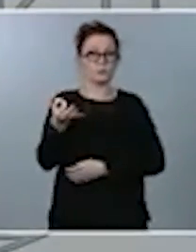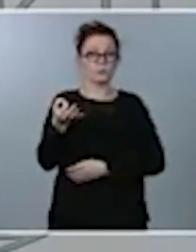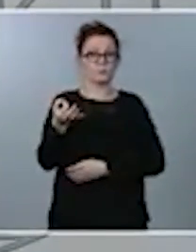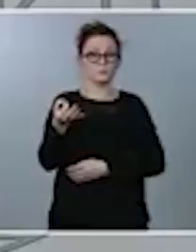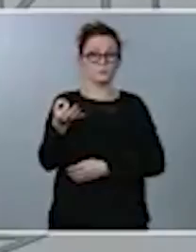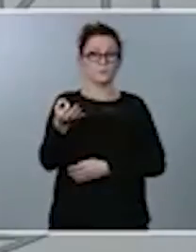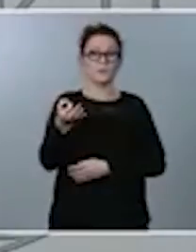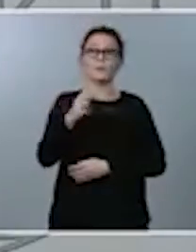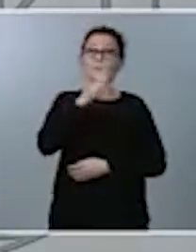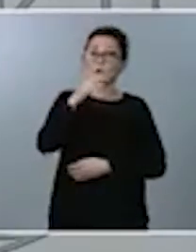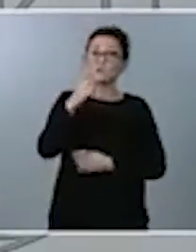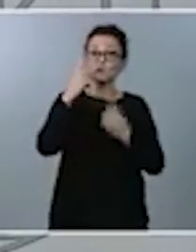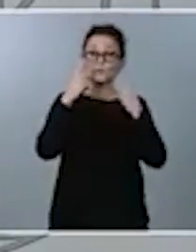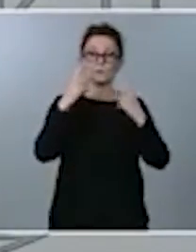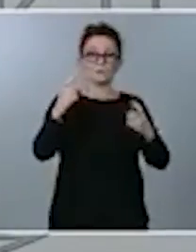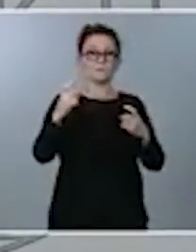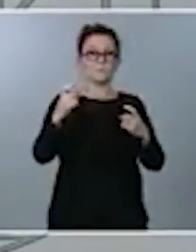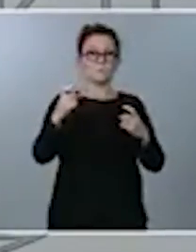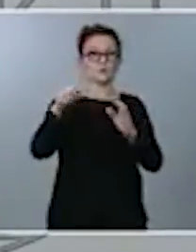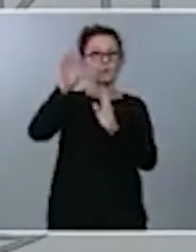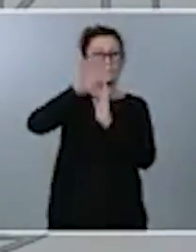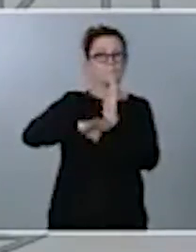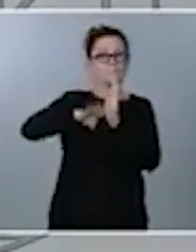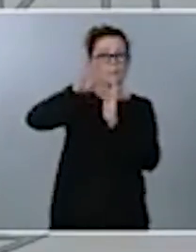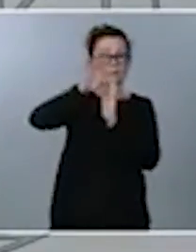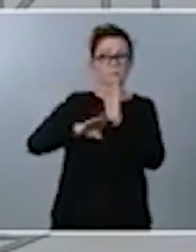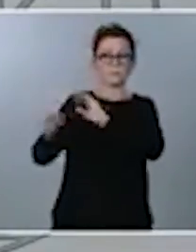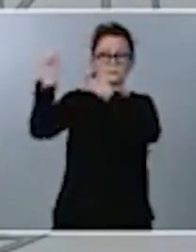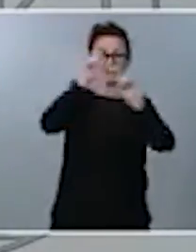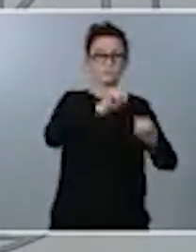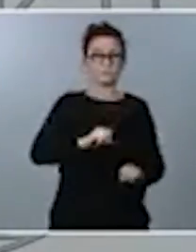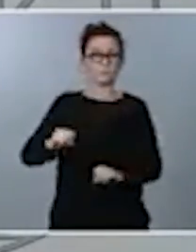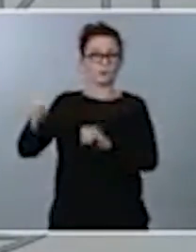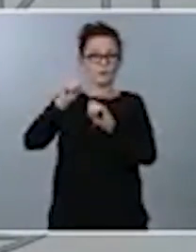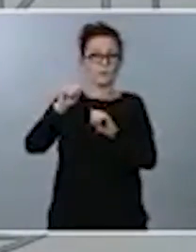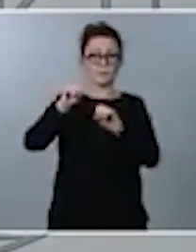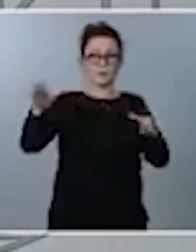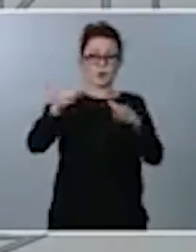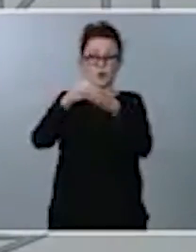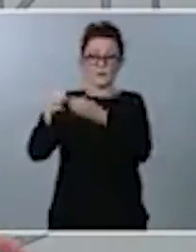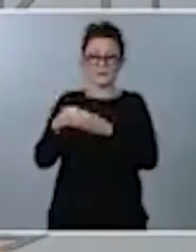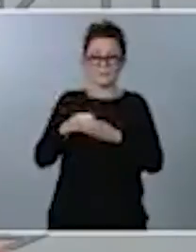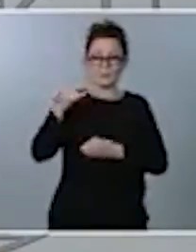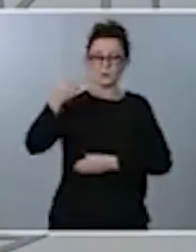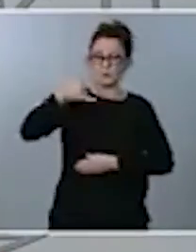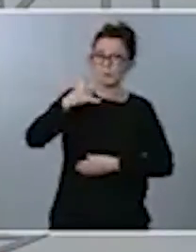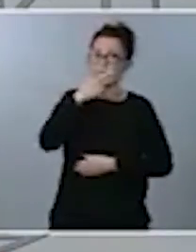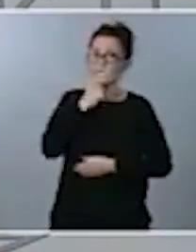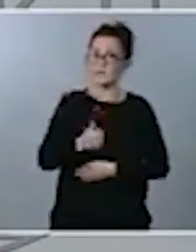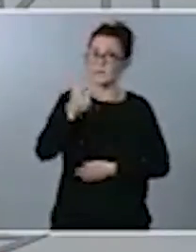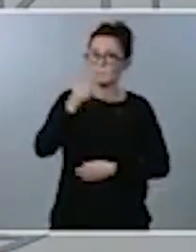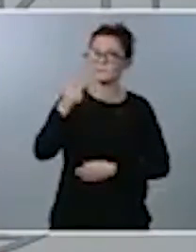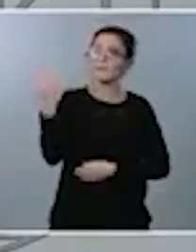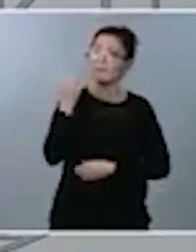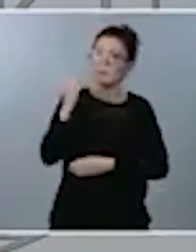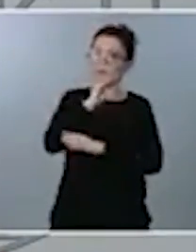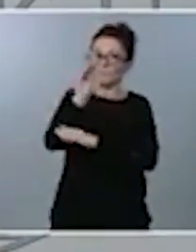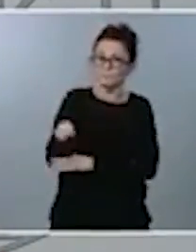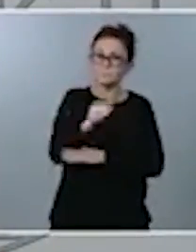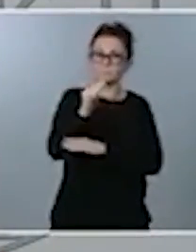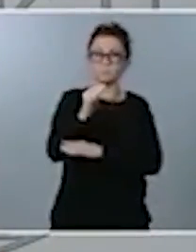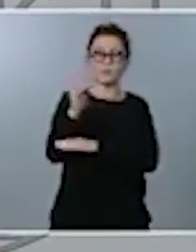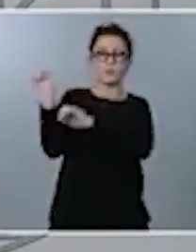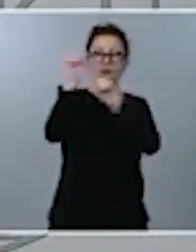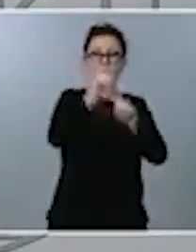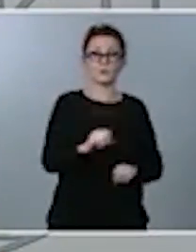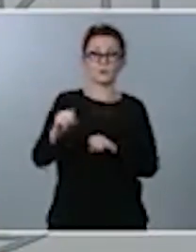profundizar en las medidas que protegen a los colectivos que son más vulnerables. Y también, para que haya salud,